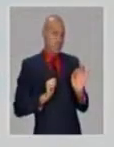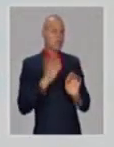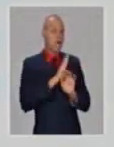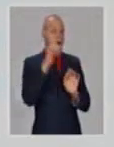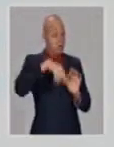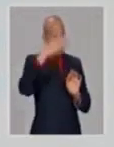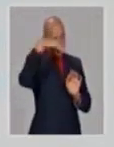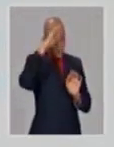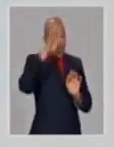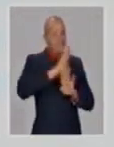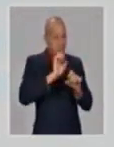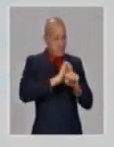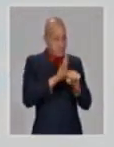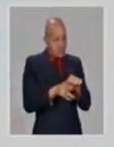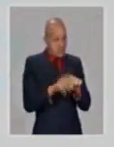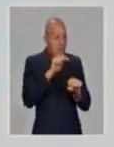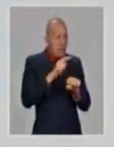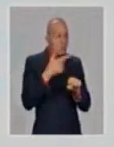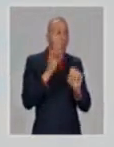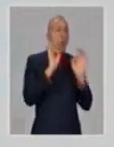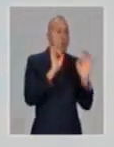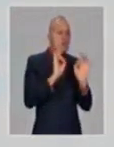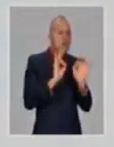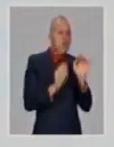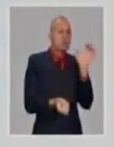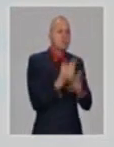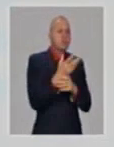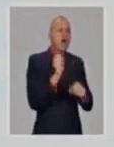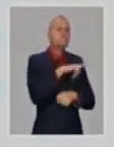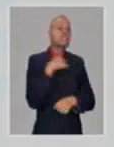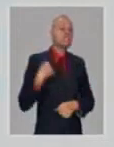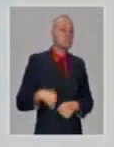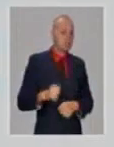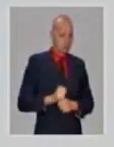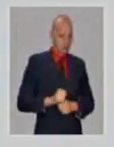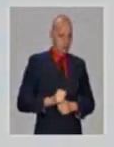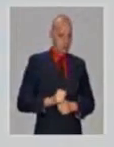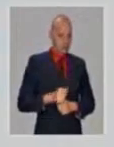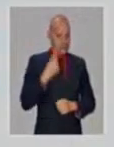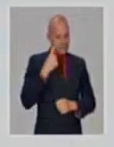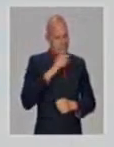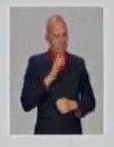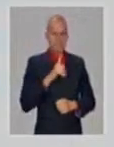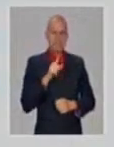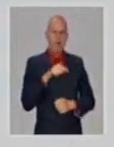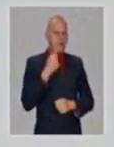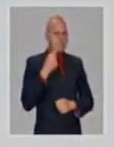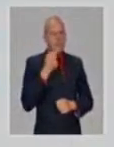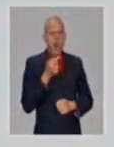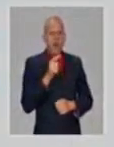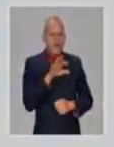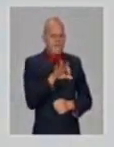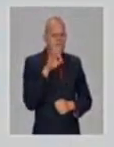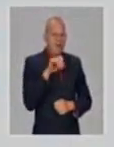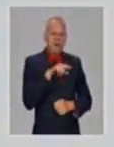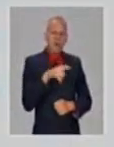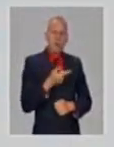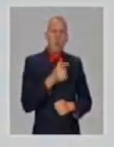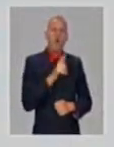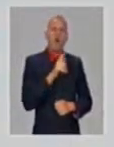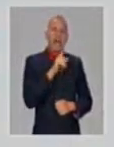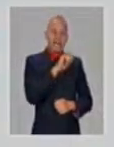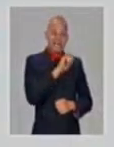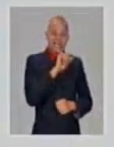Es la variante original de Wuhan, pero se ha identificado en dos casos, es como... No es la 614, sino la original. No es la